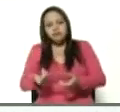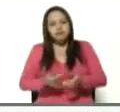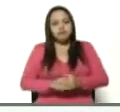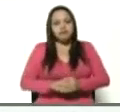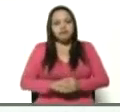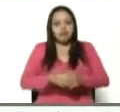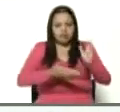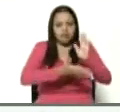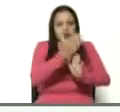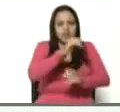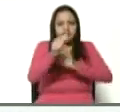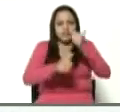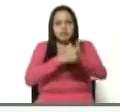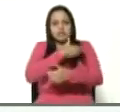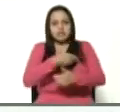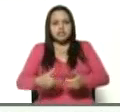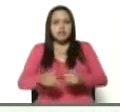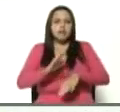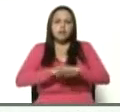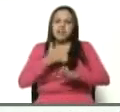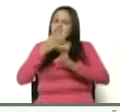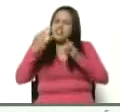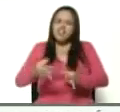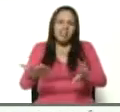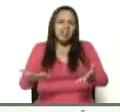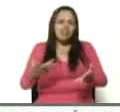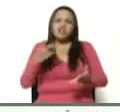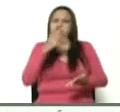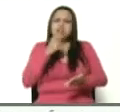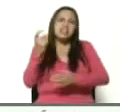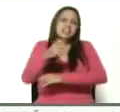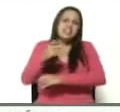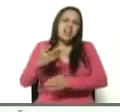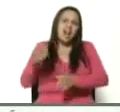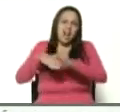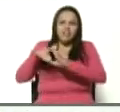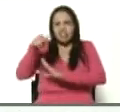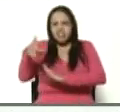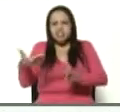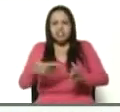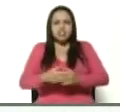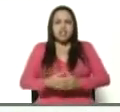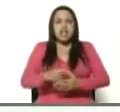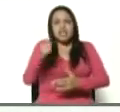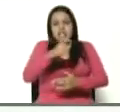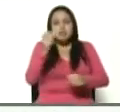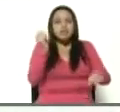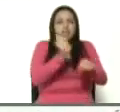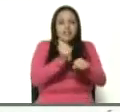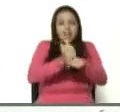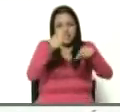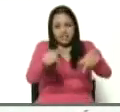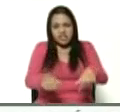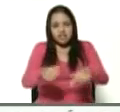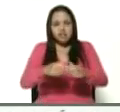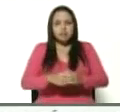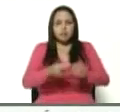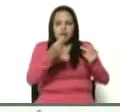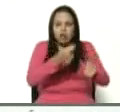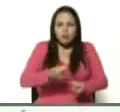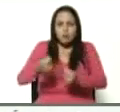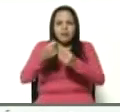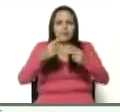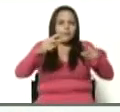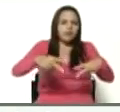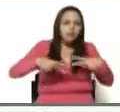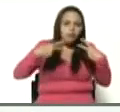Que hable la vicepresidenta. Porque de verdad no nos hace falta estar hablando allí. Lo que nos hace falta es estar trabajando aquí por la economía, por la